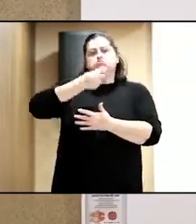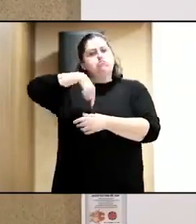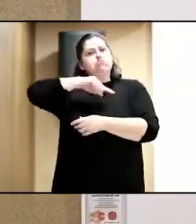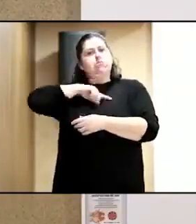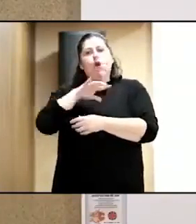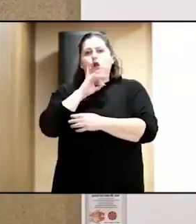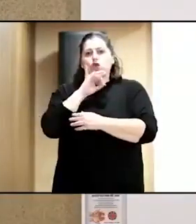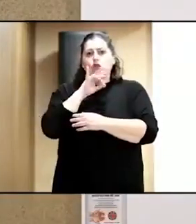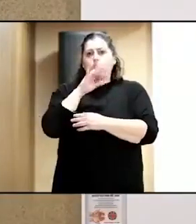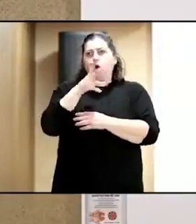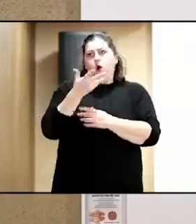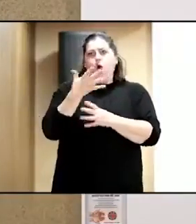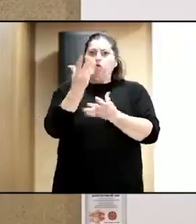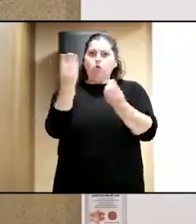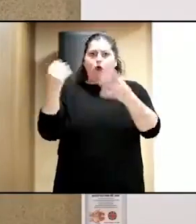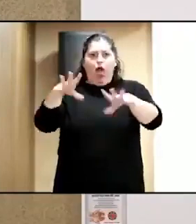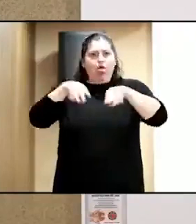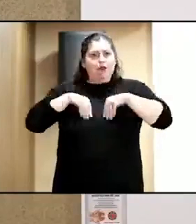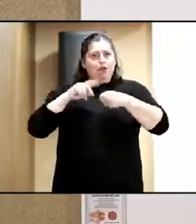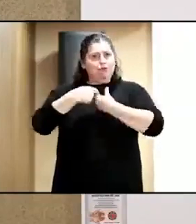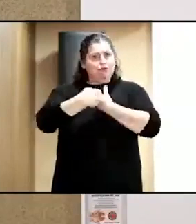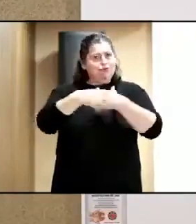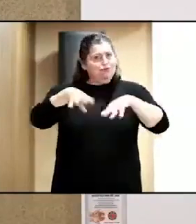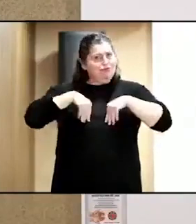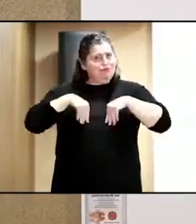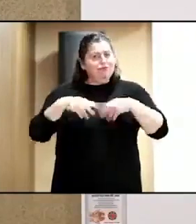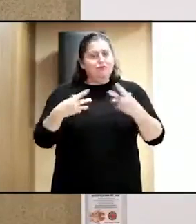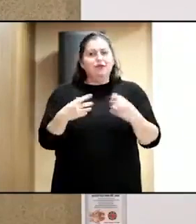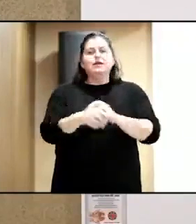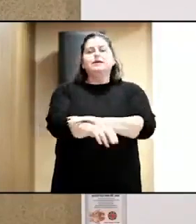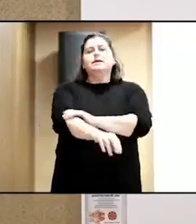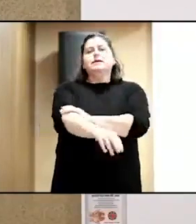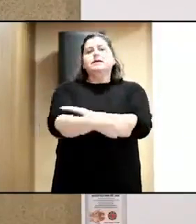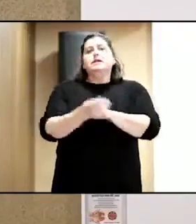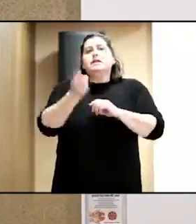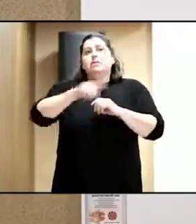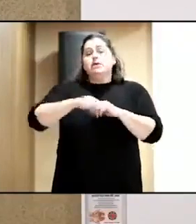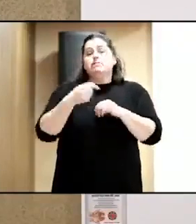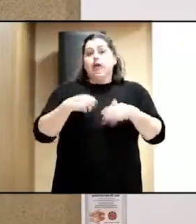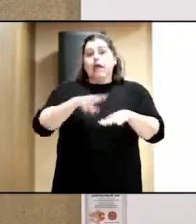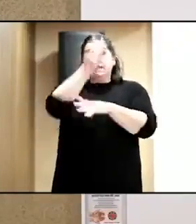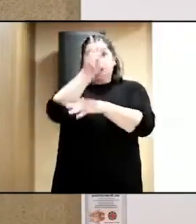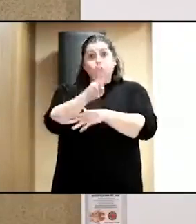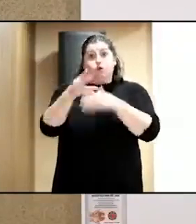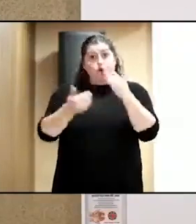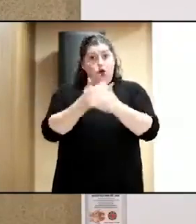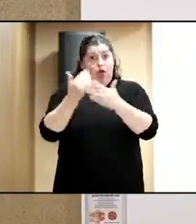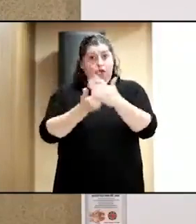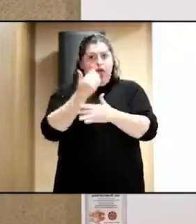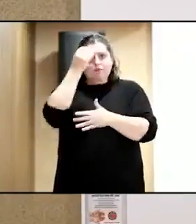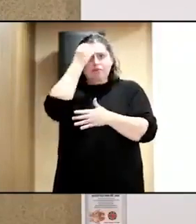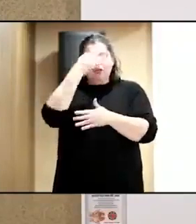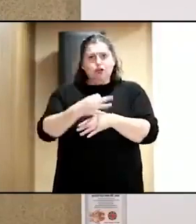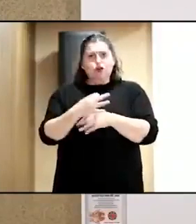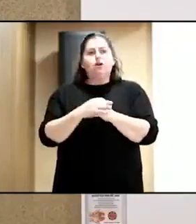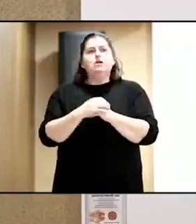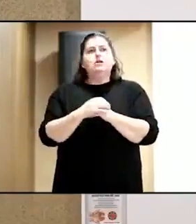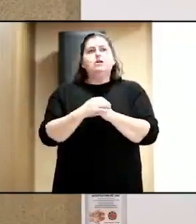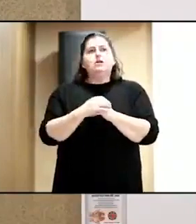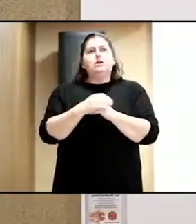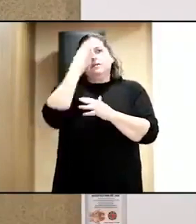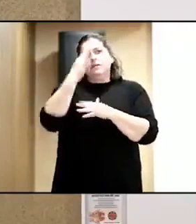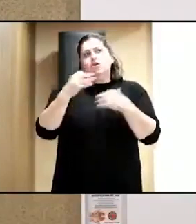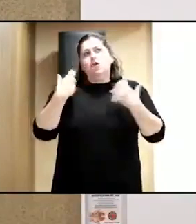contentos porque hubo bastante aceptación. Y bueno, esta segunda jornada creo que vienen